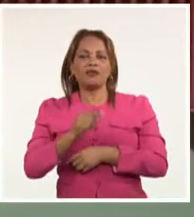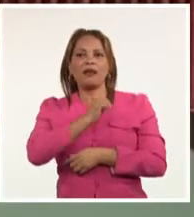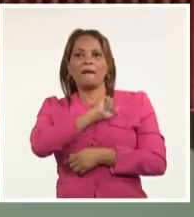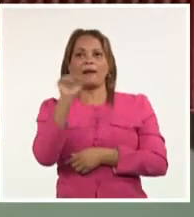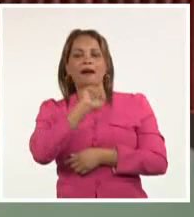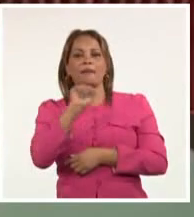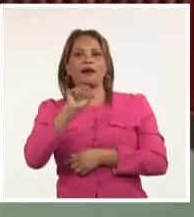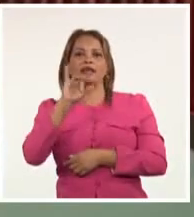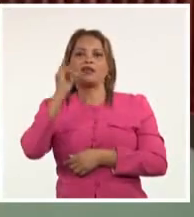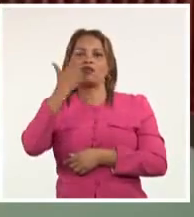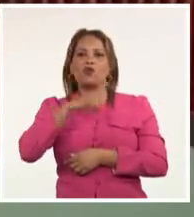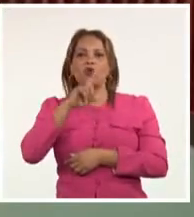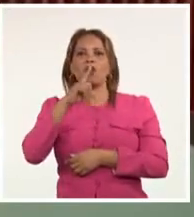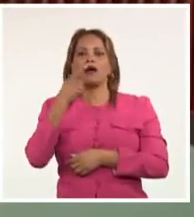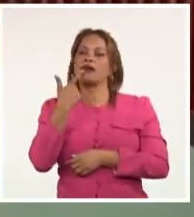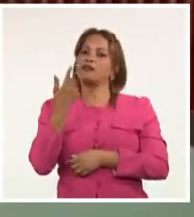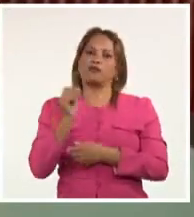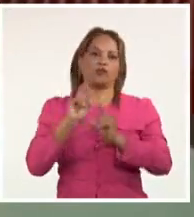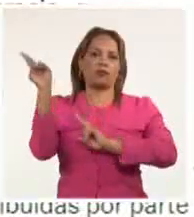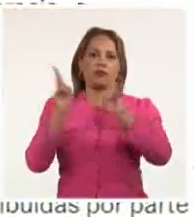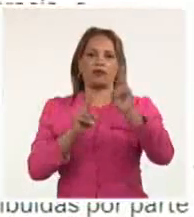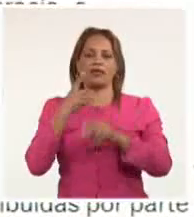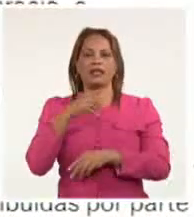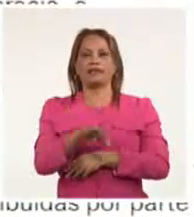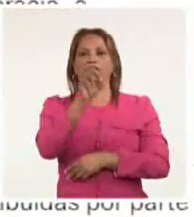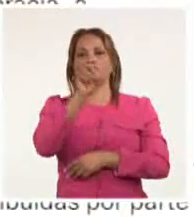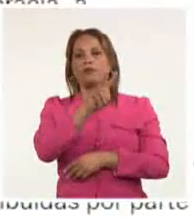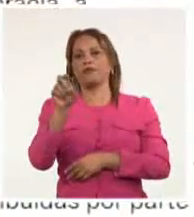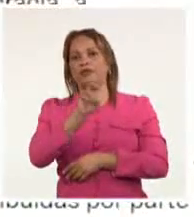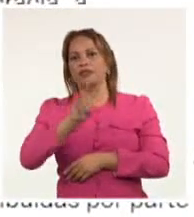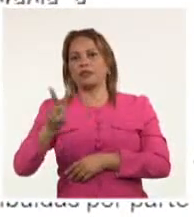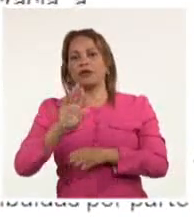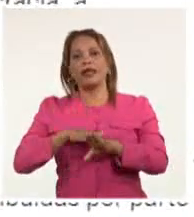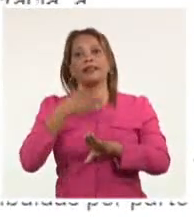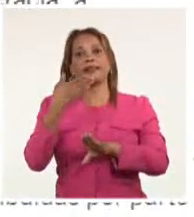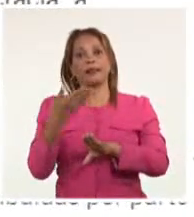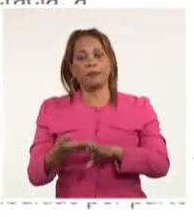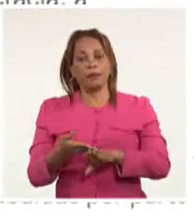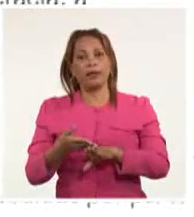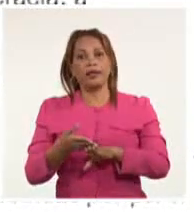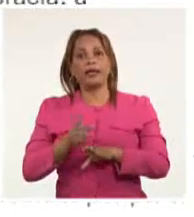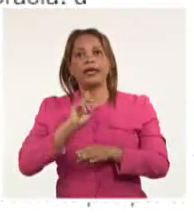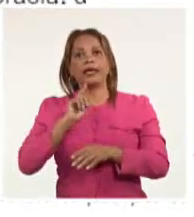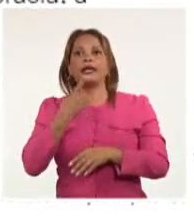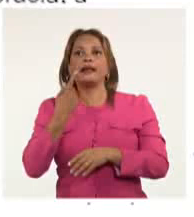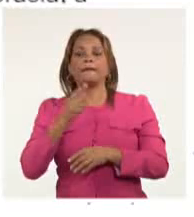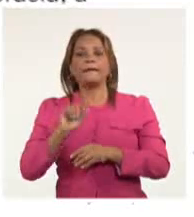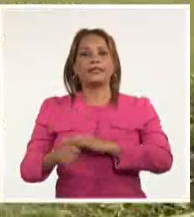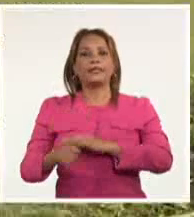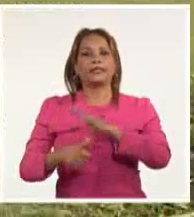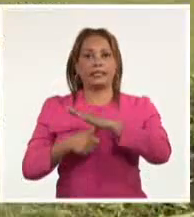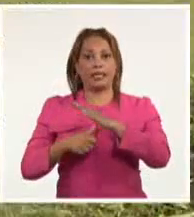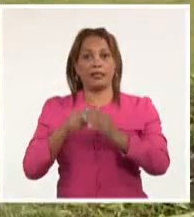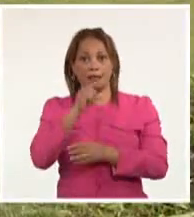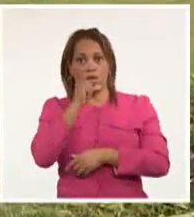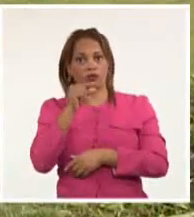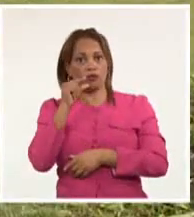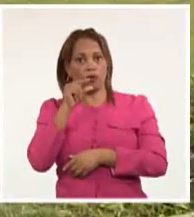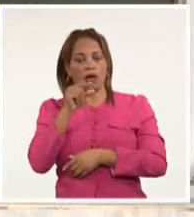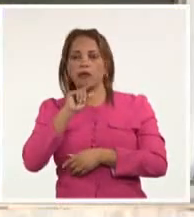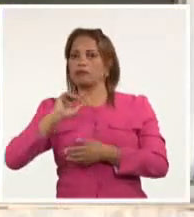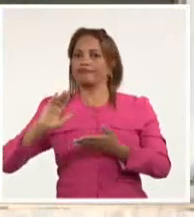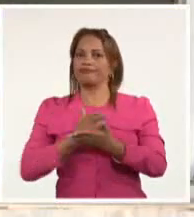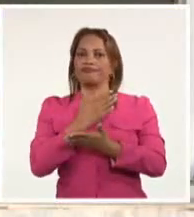Lula da Silva en las elecciones de 2022. Horas después, el expresidente eliminó la publicación. Brasil está